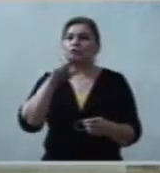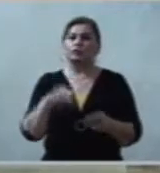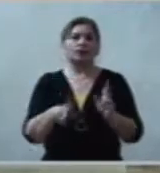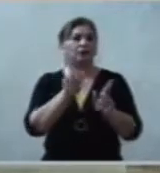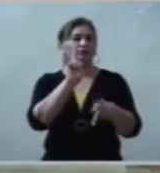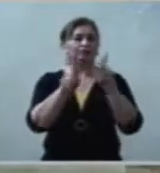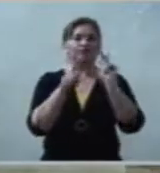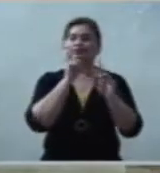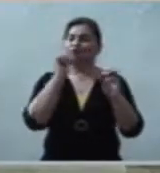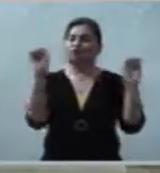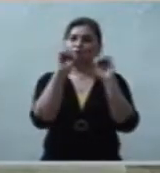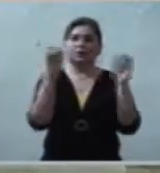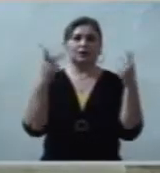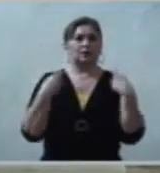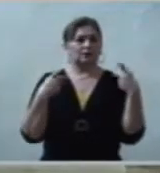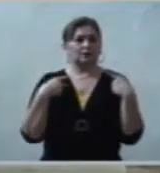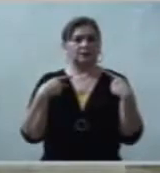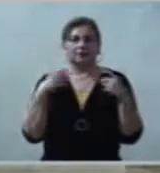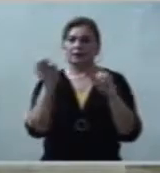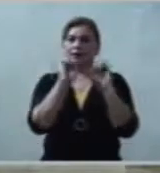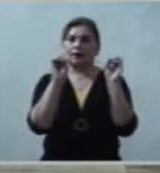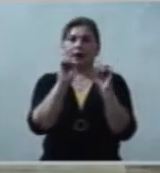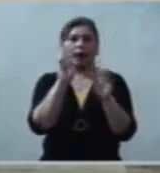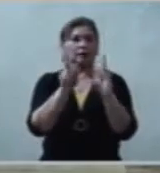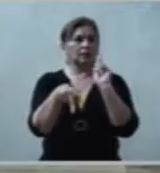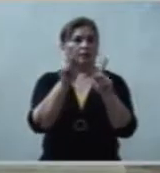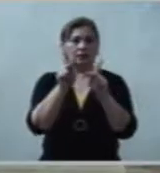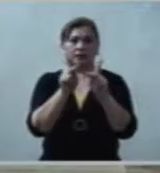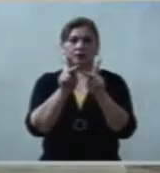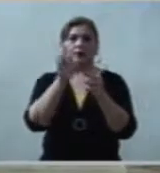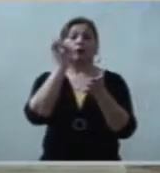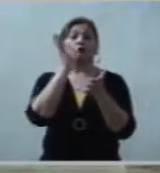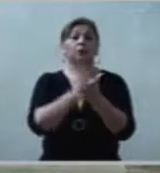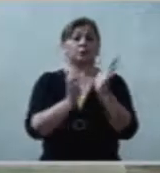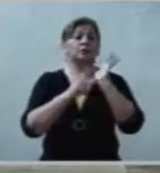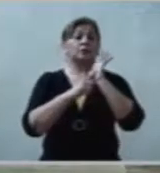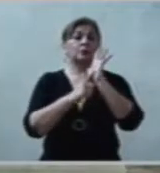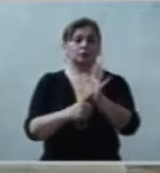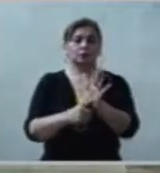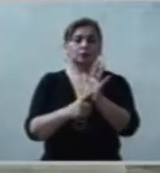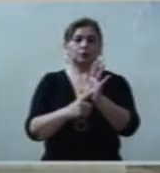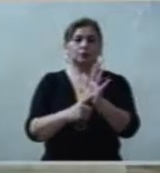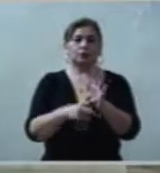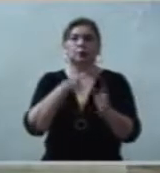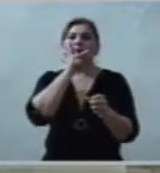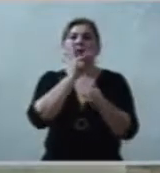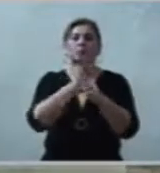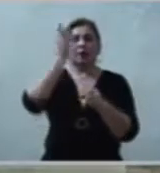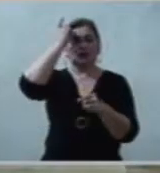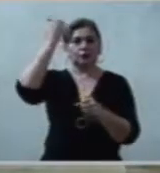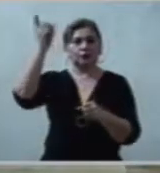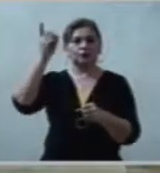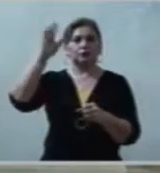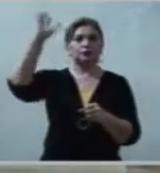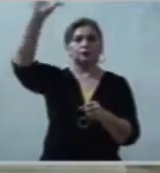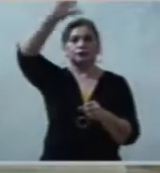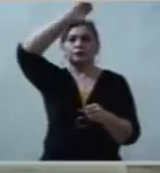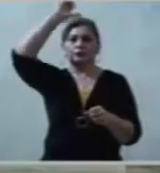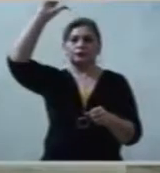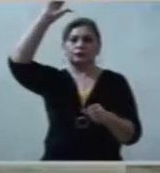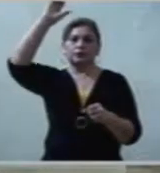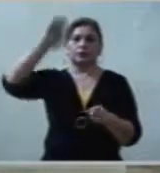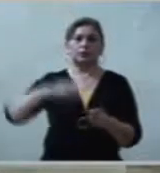ninguna persona, sino que te lo reveló mi Padre que está en los cielos.